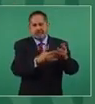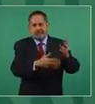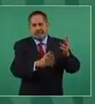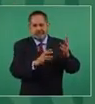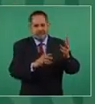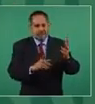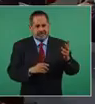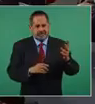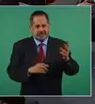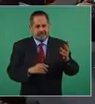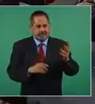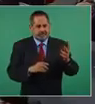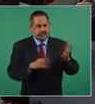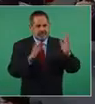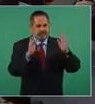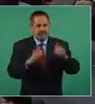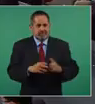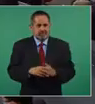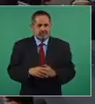bueno,